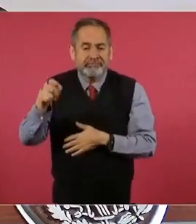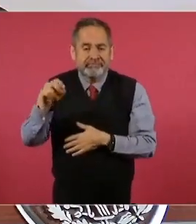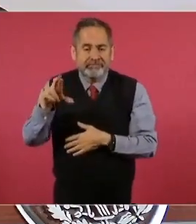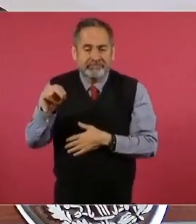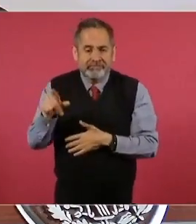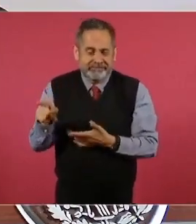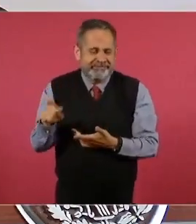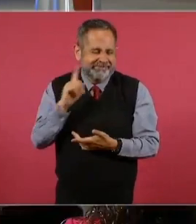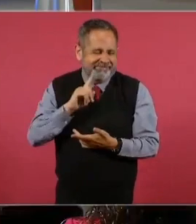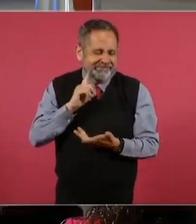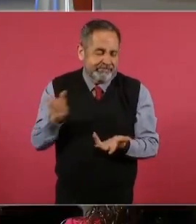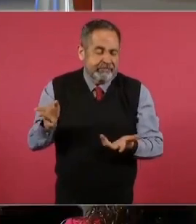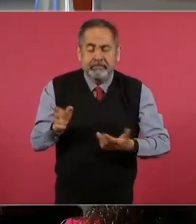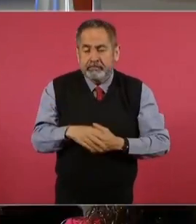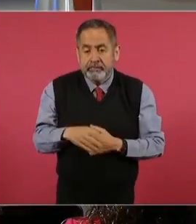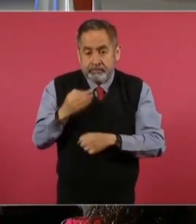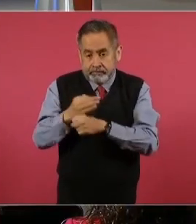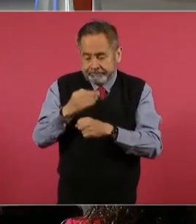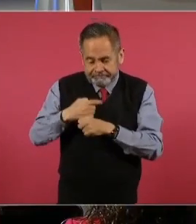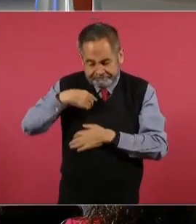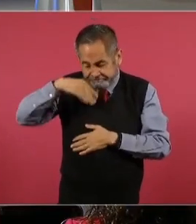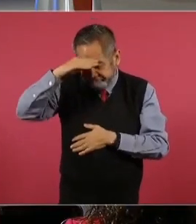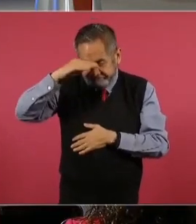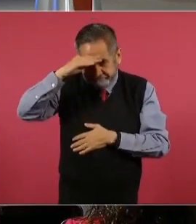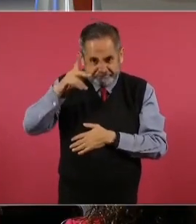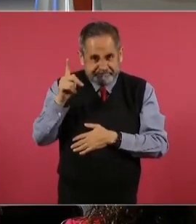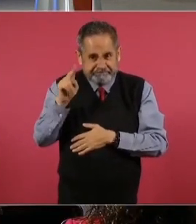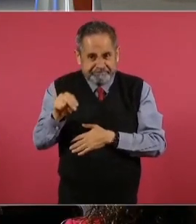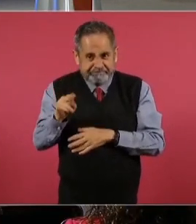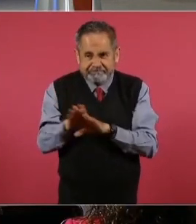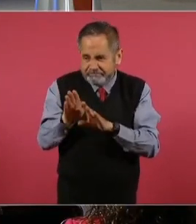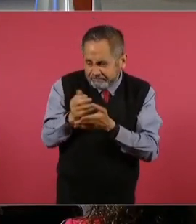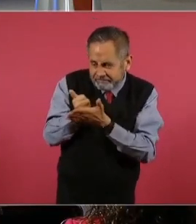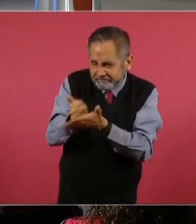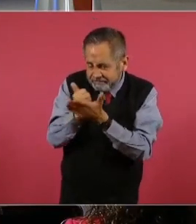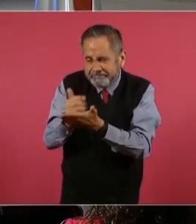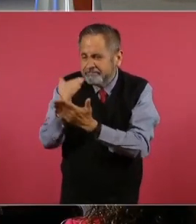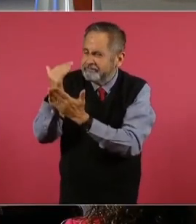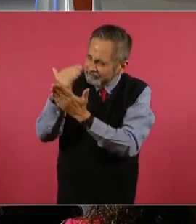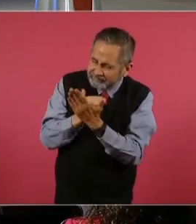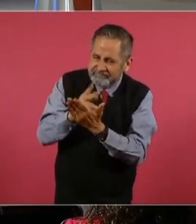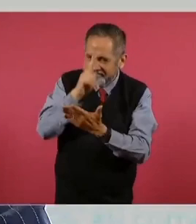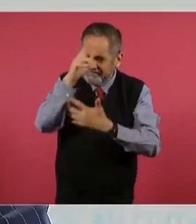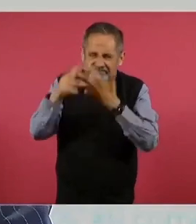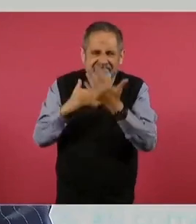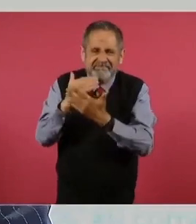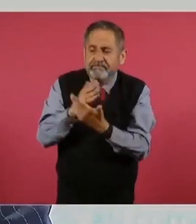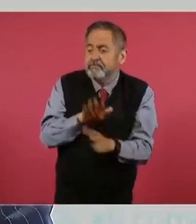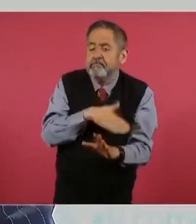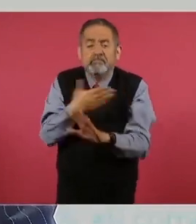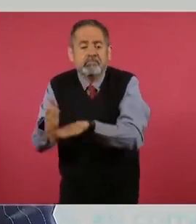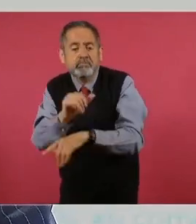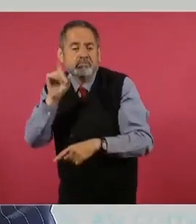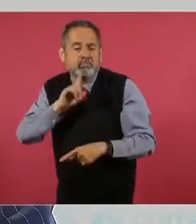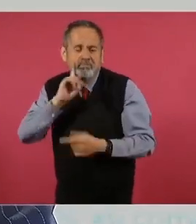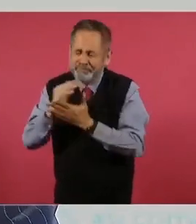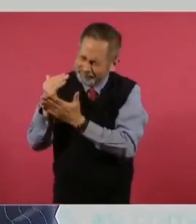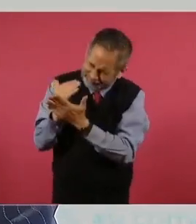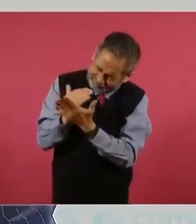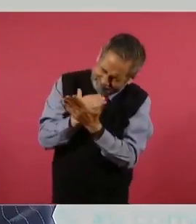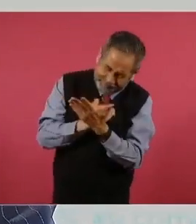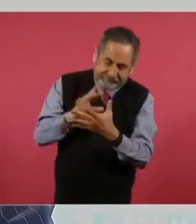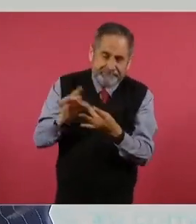del inicio de esta estrategia, se reforzaron las acciones de prevención de las violencias de género y las